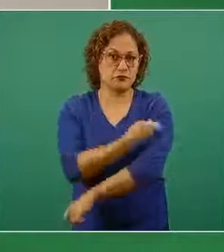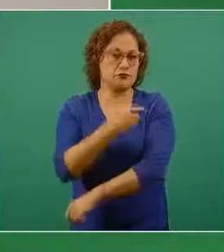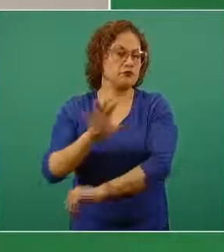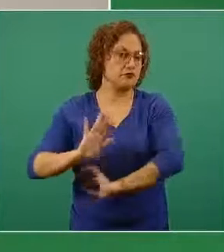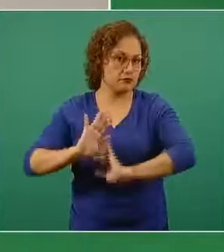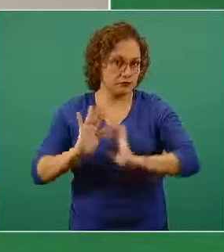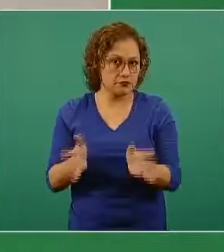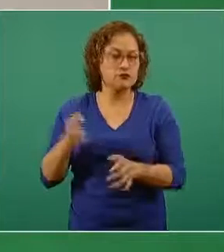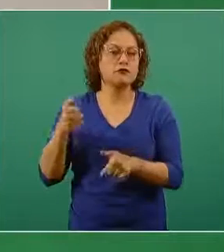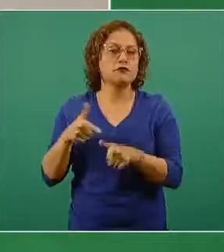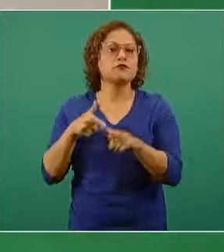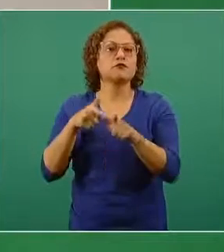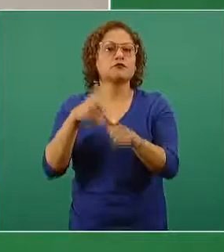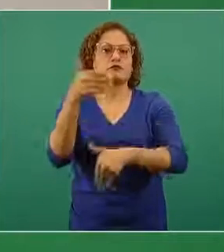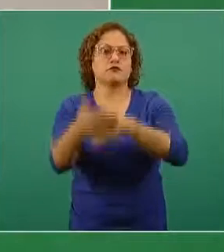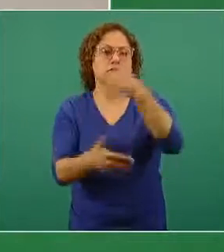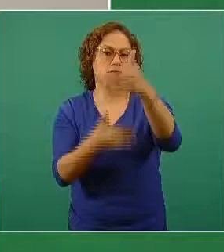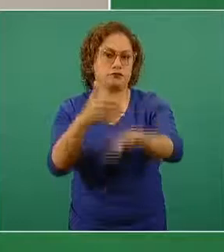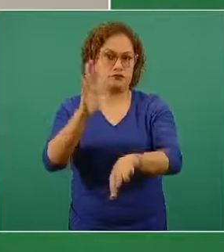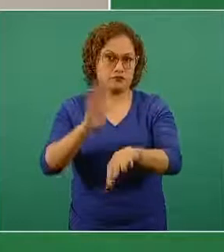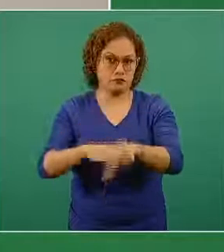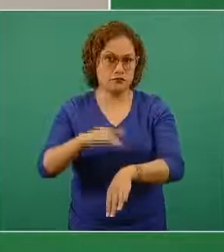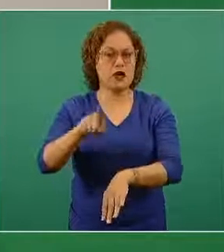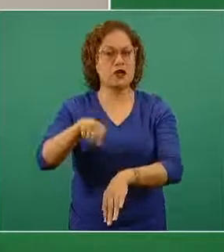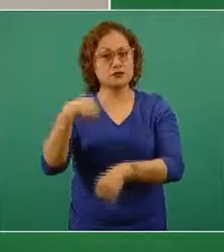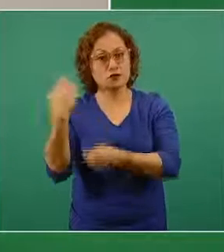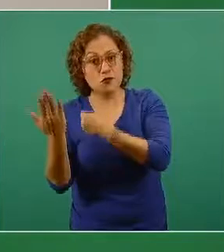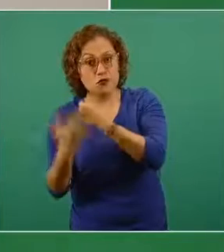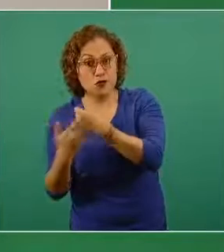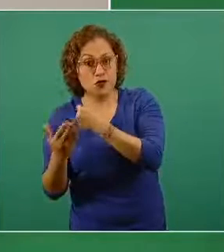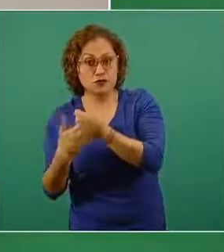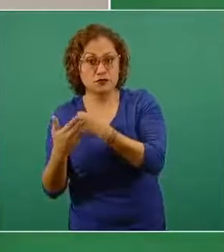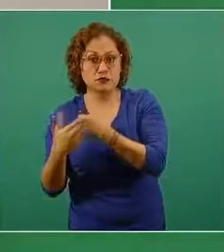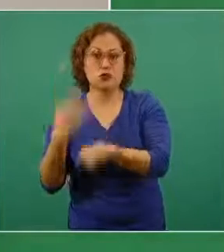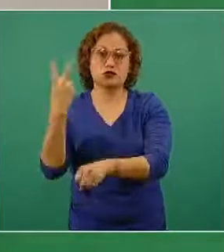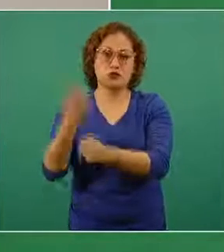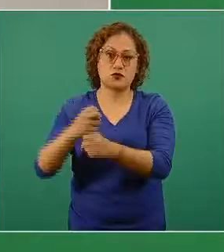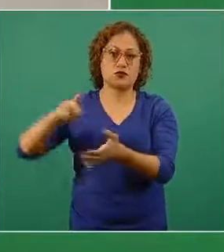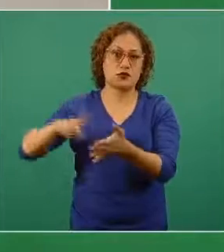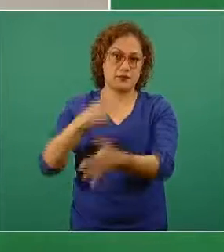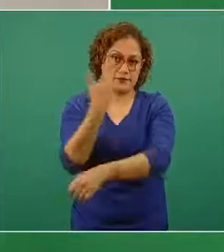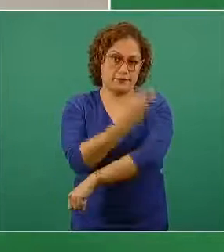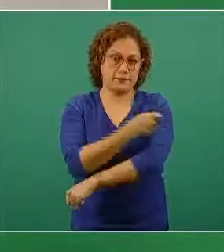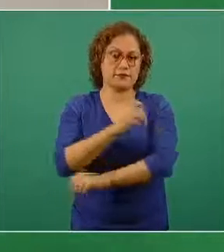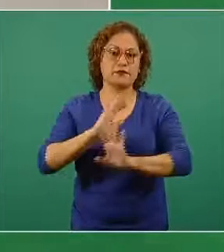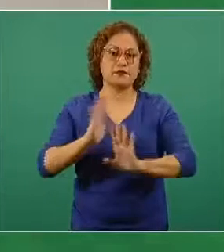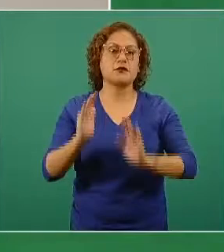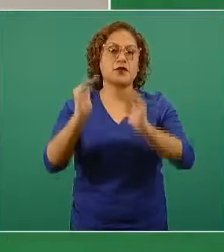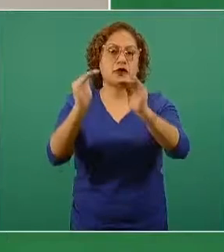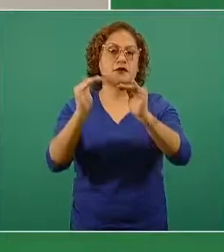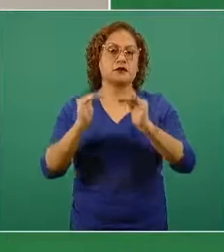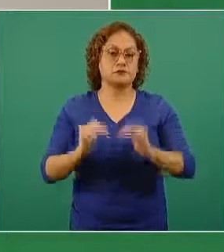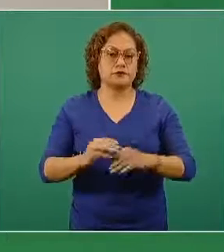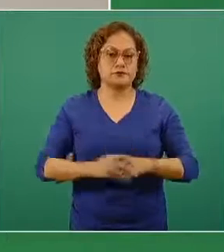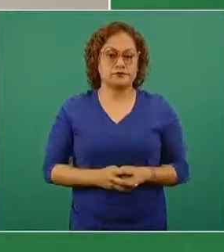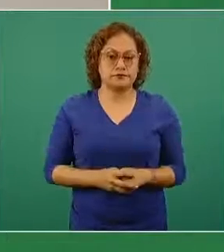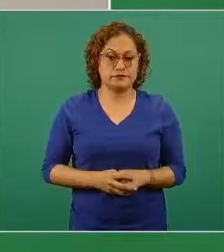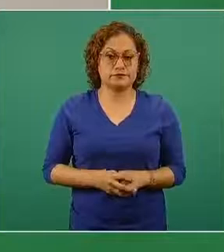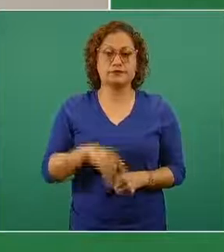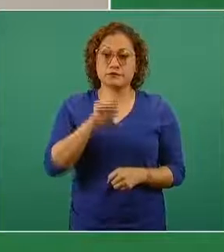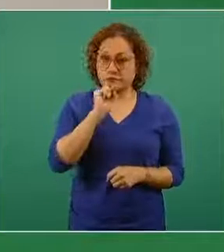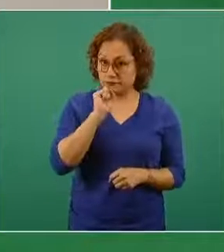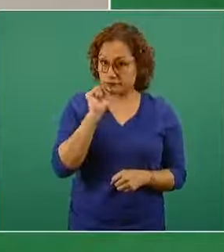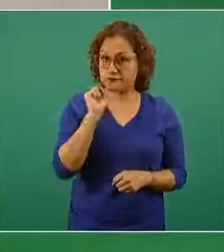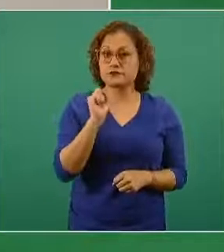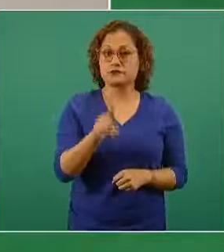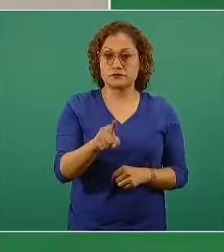incrementando en la medida de que se aplique la segunda dosis y obviamente vamos a ver también cómo se incrementa esta semana